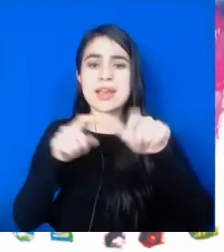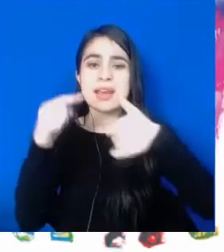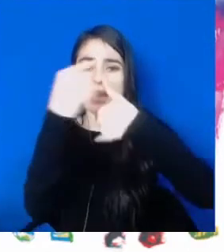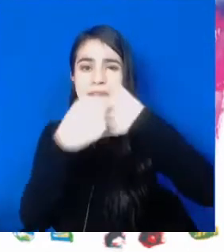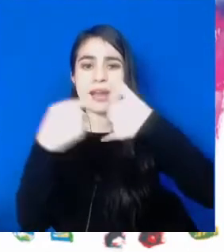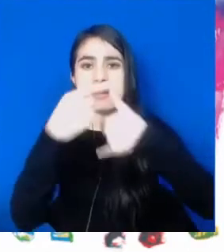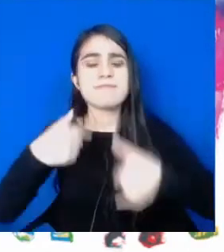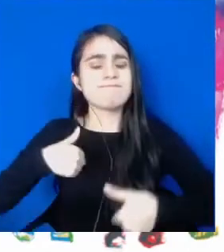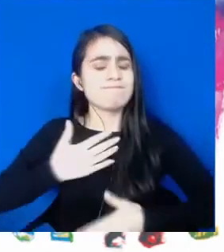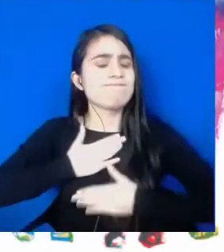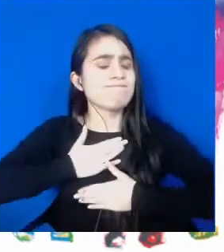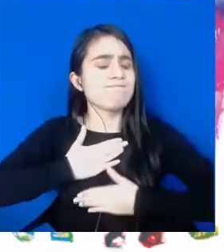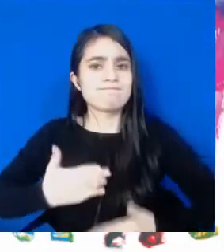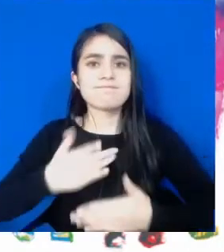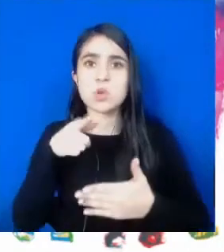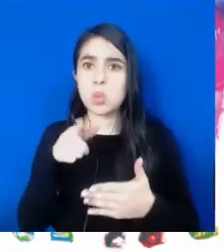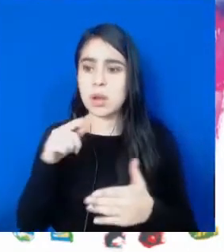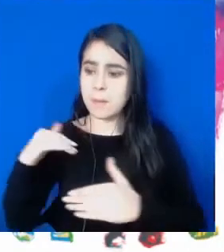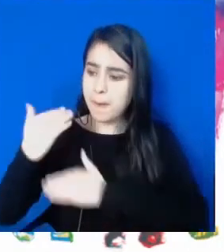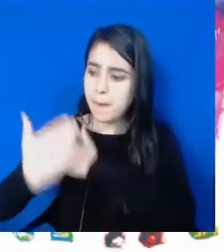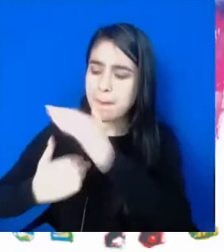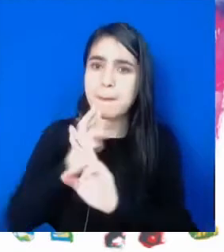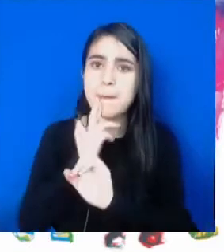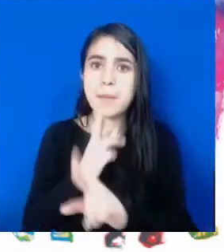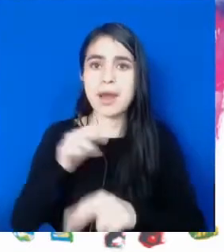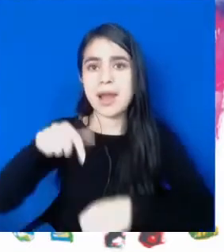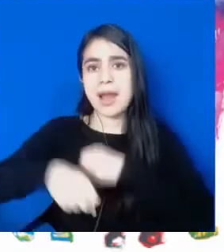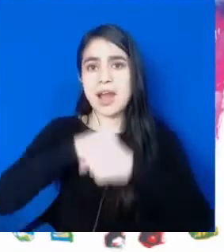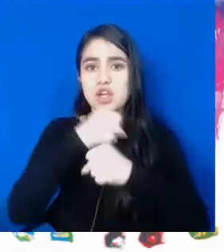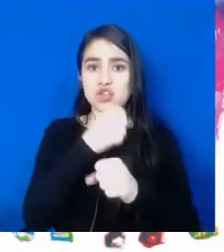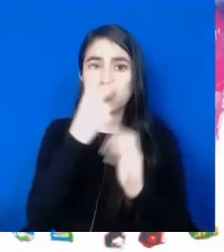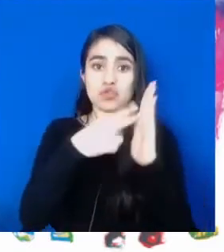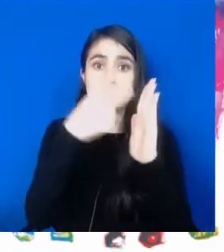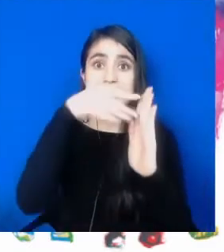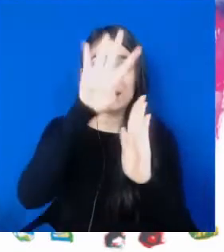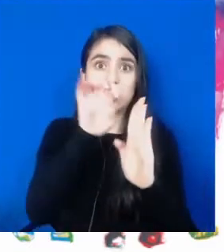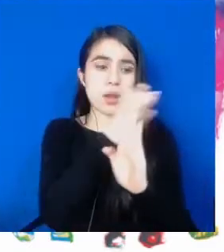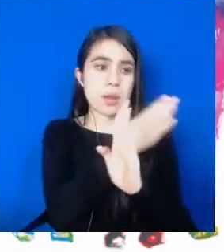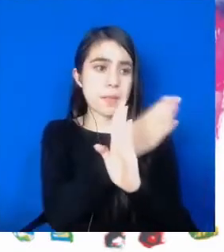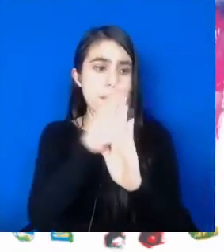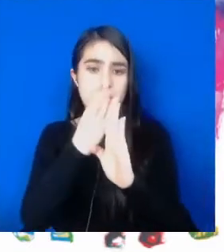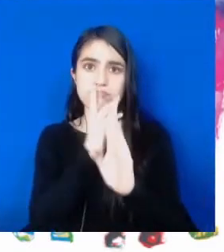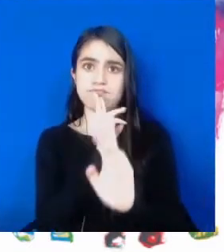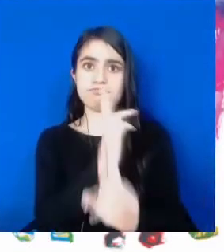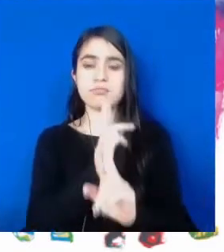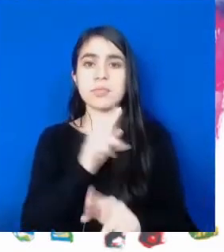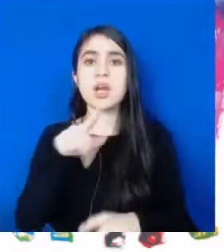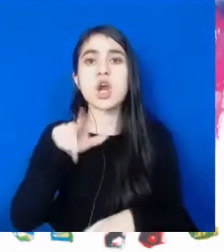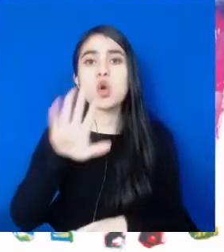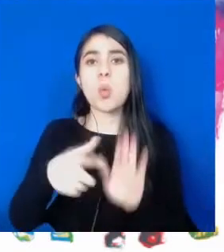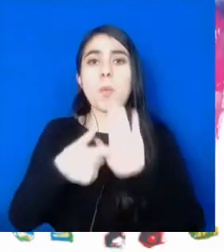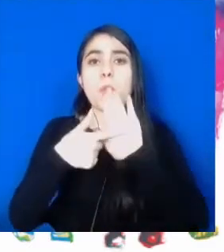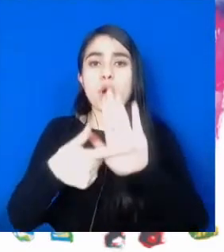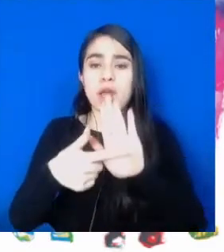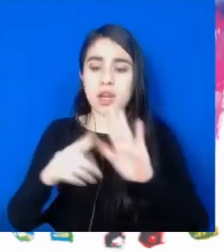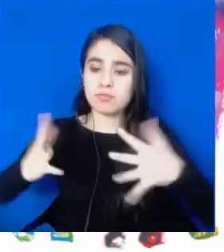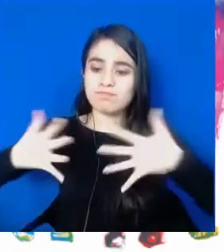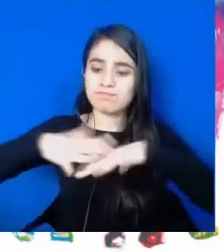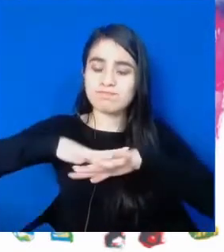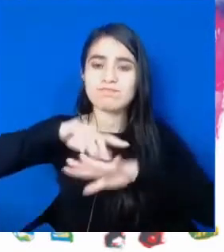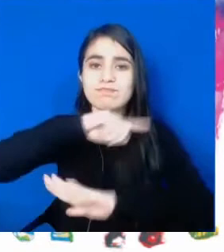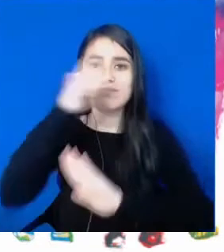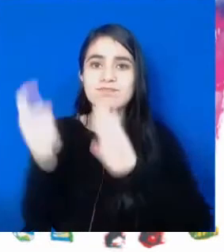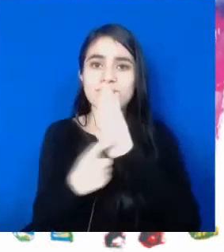está muy complacido con los resultados que para 2019 obtuvimos. En el modelo integral de